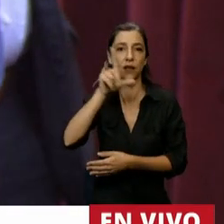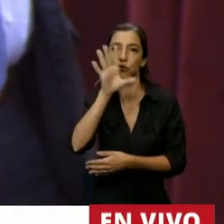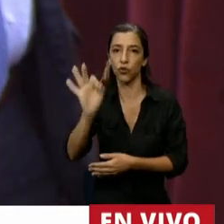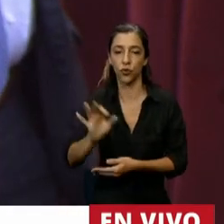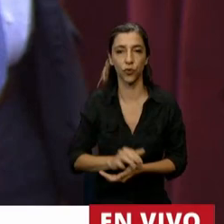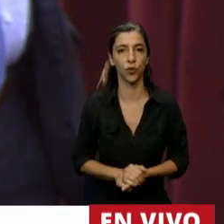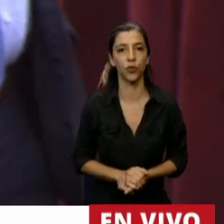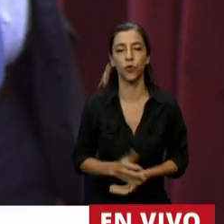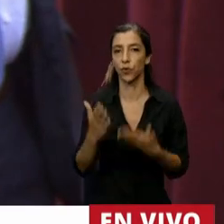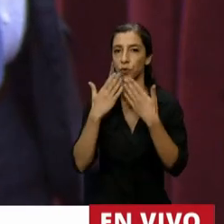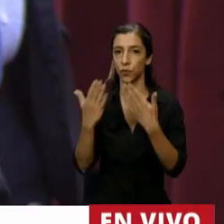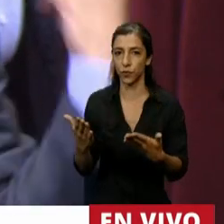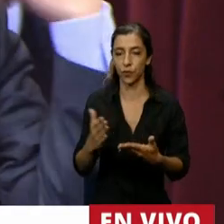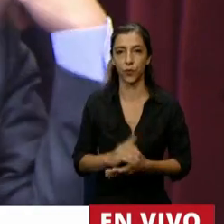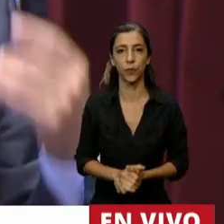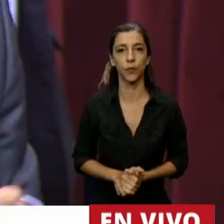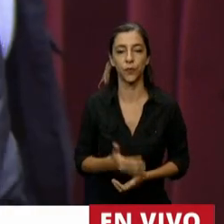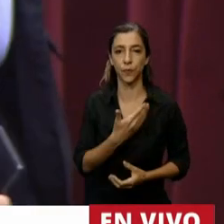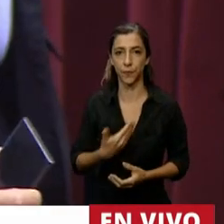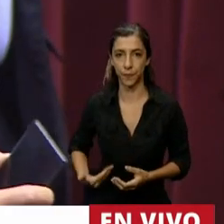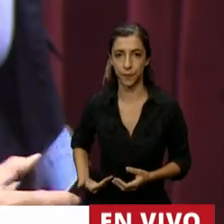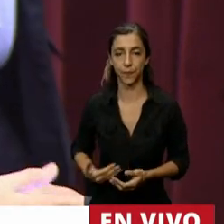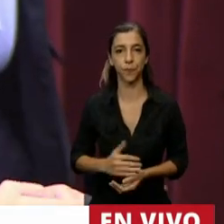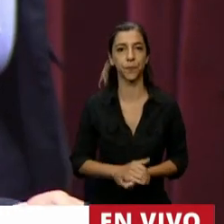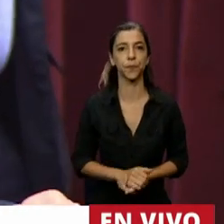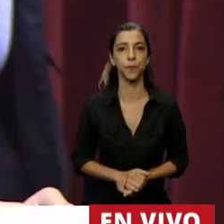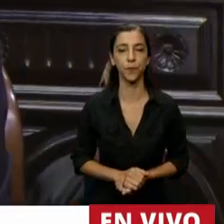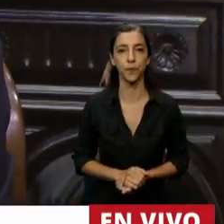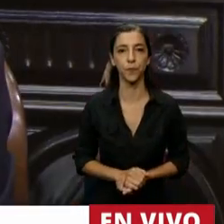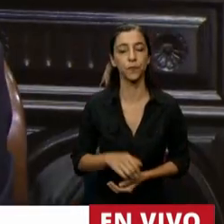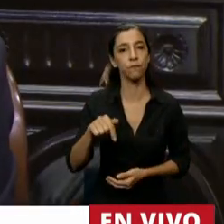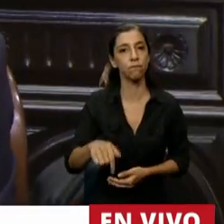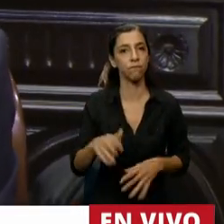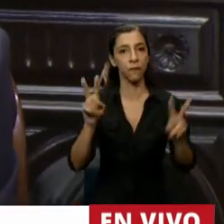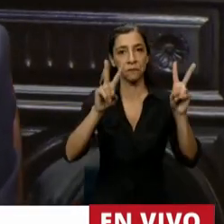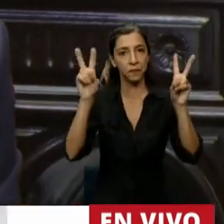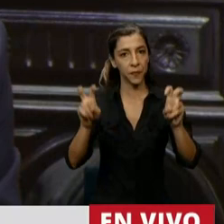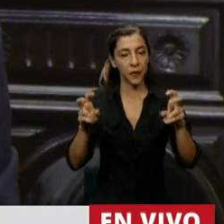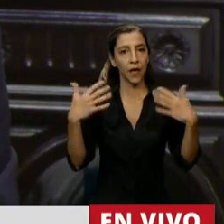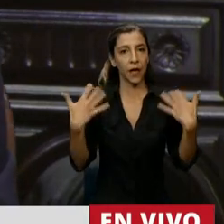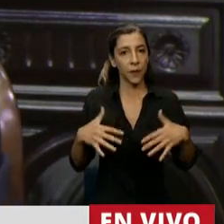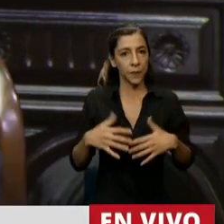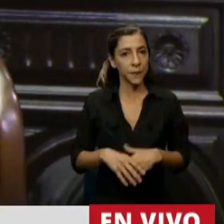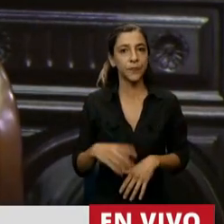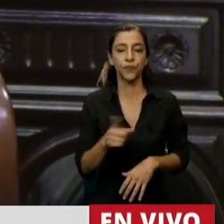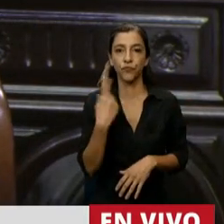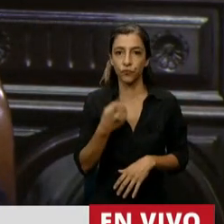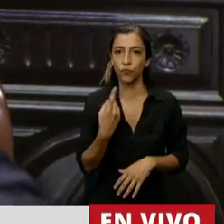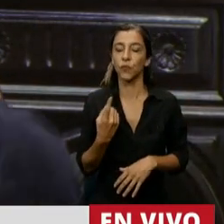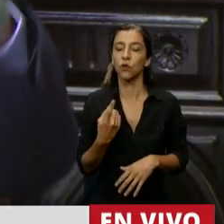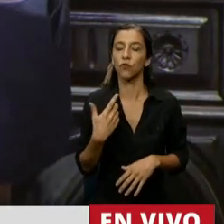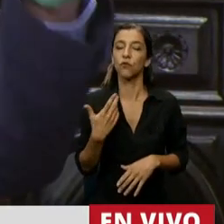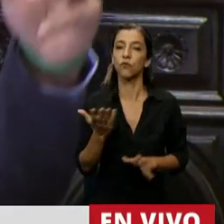Muchas gracias, señor Presidente. Este ha sido un tema que hemos tratado